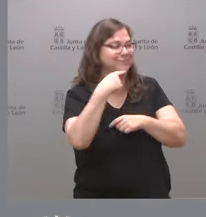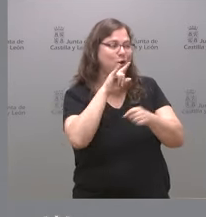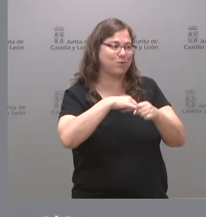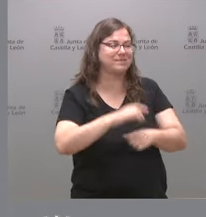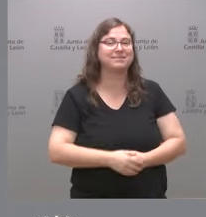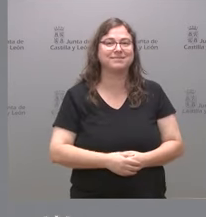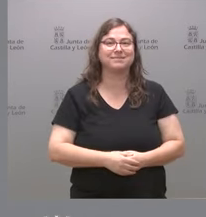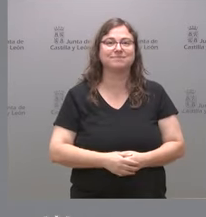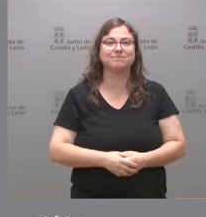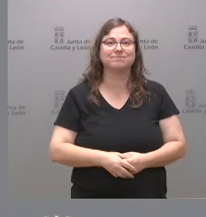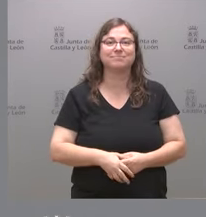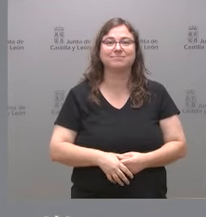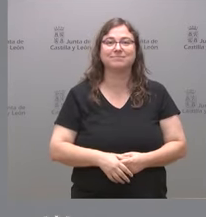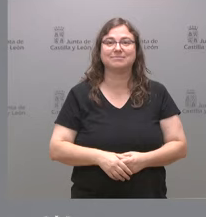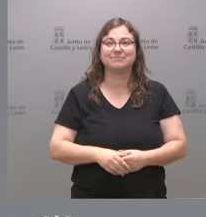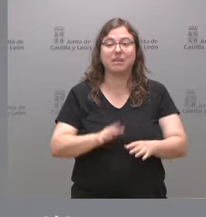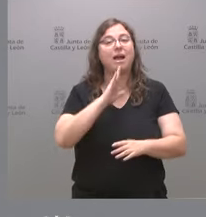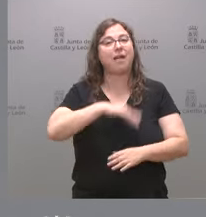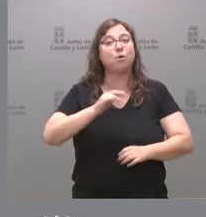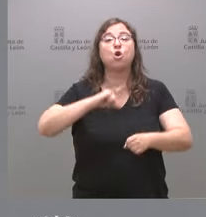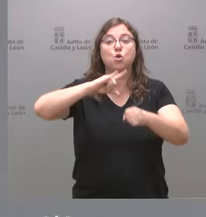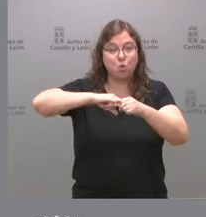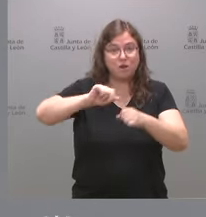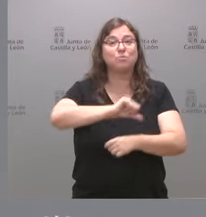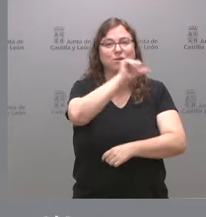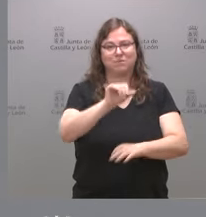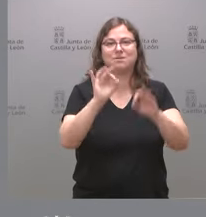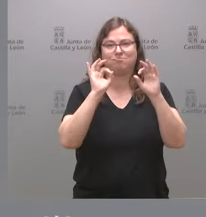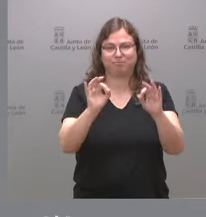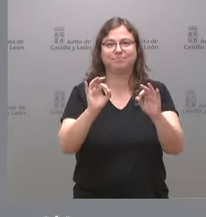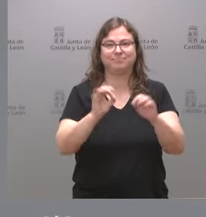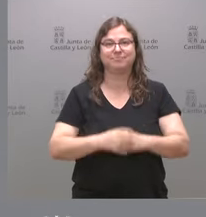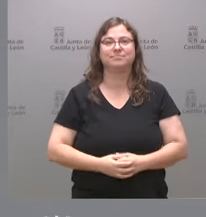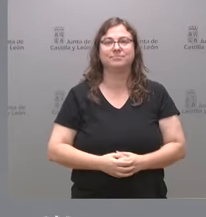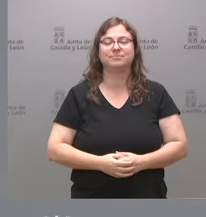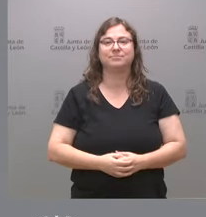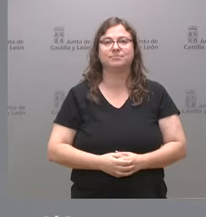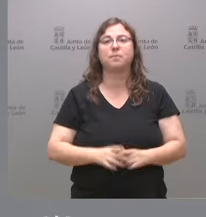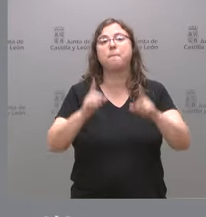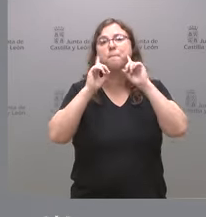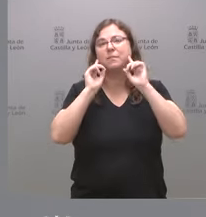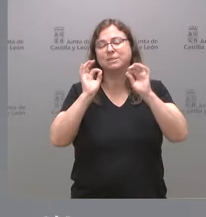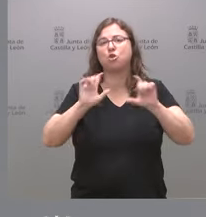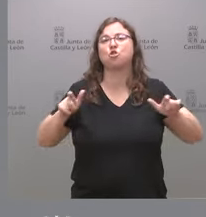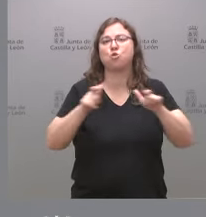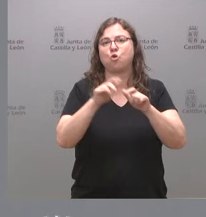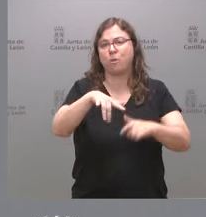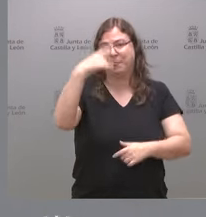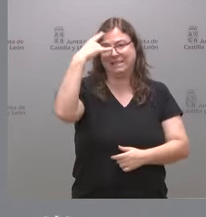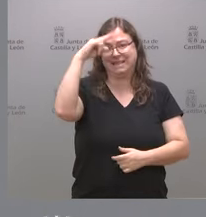con lo cual muy adecuado el lunes de la próxima semana está prevista la reunión en Salamanca